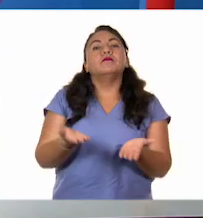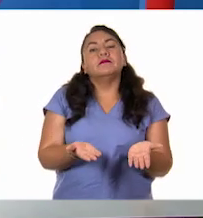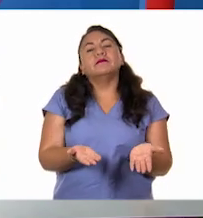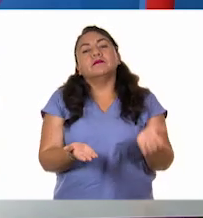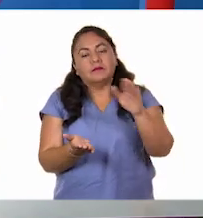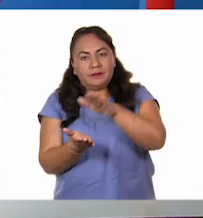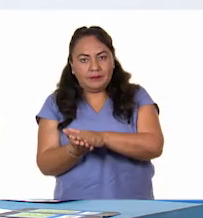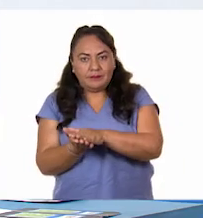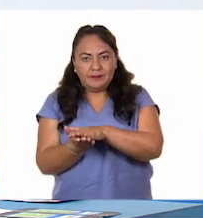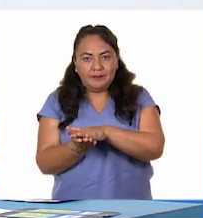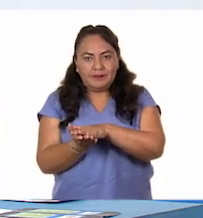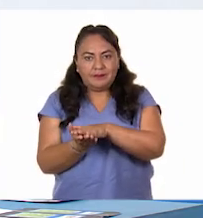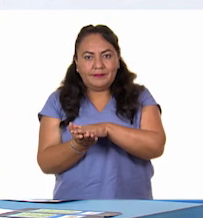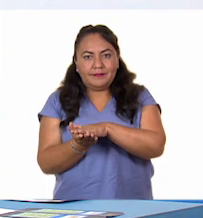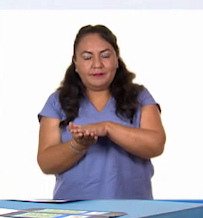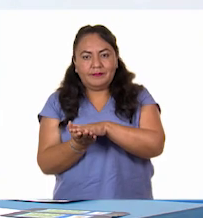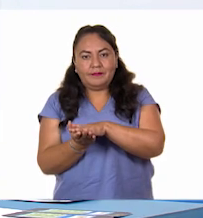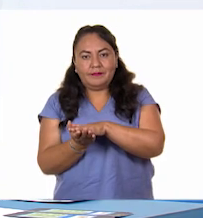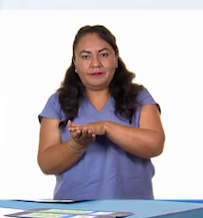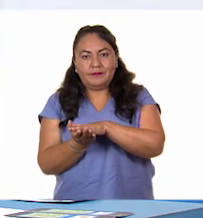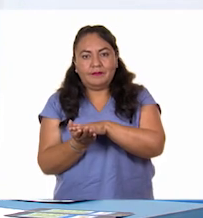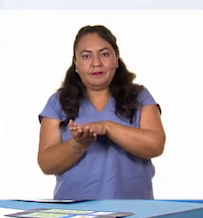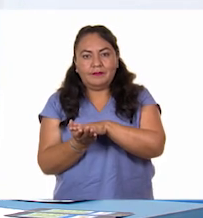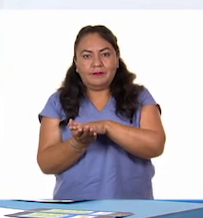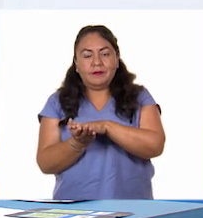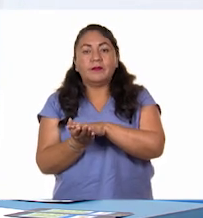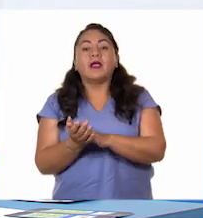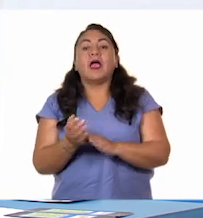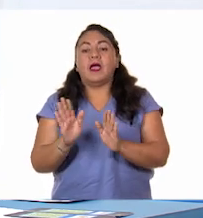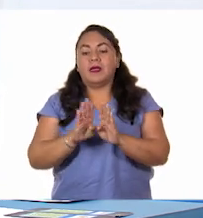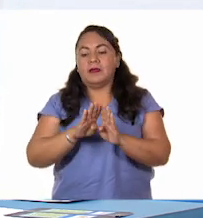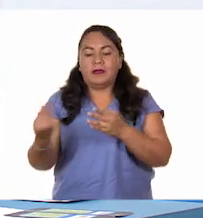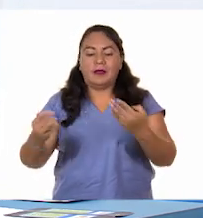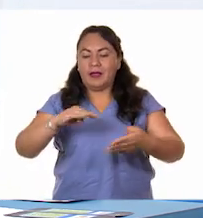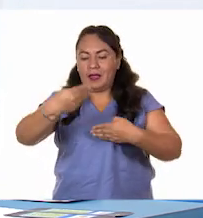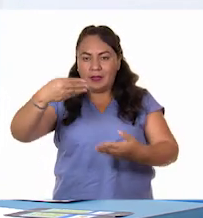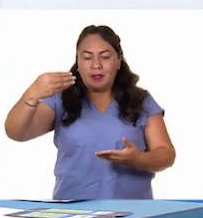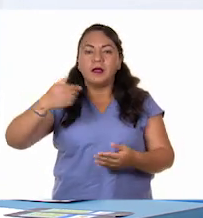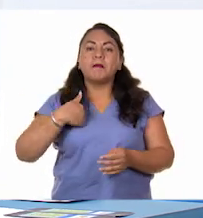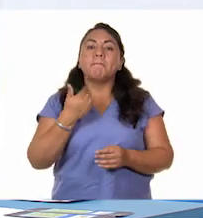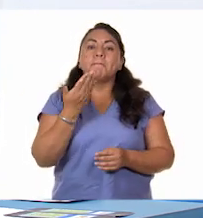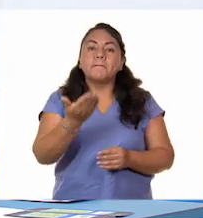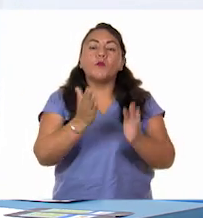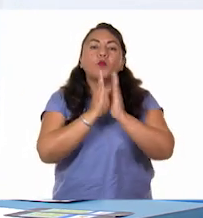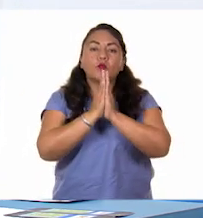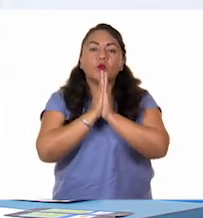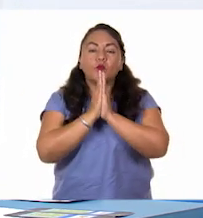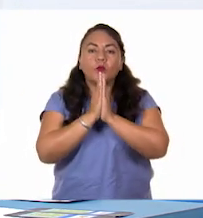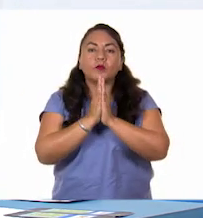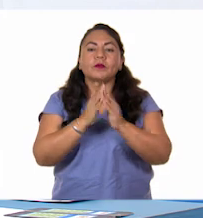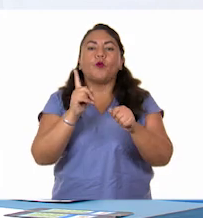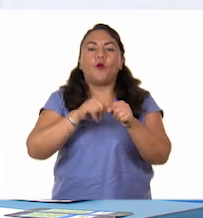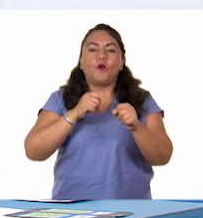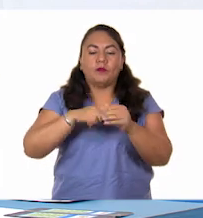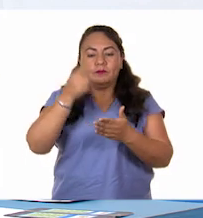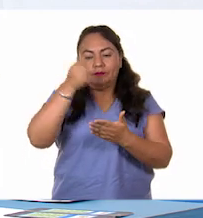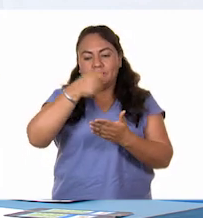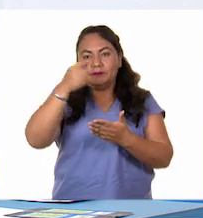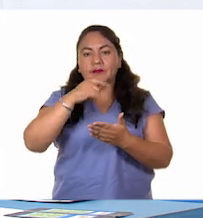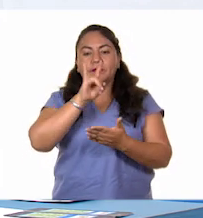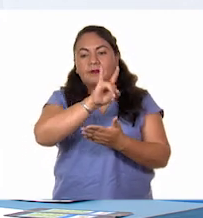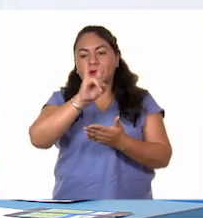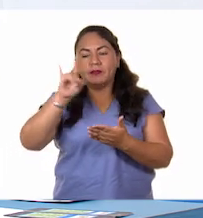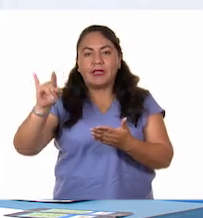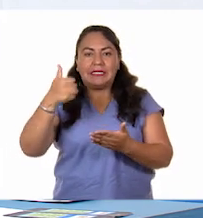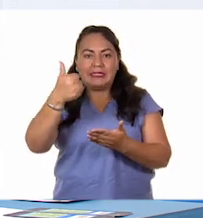nuevamente a la mitad. Y al desdoblarla te pido que colorees seis partes